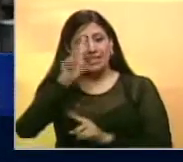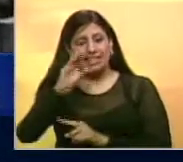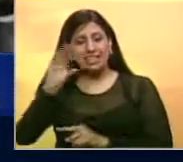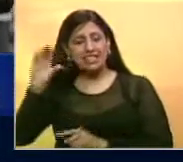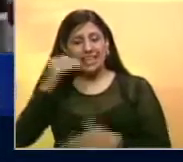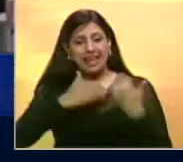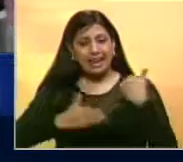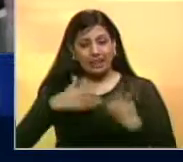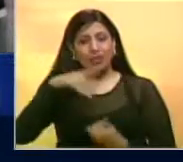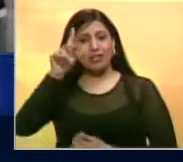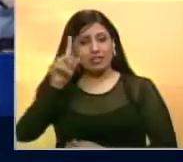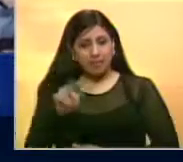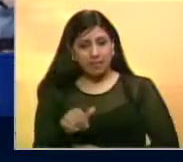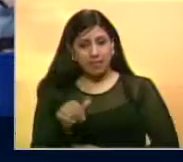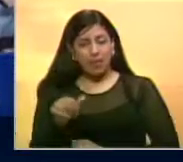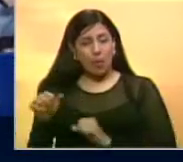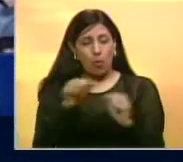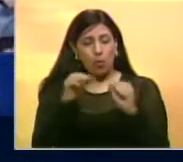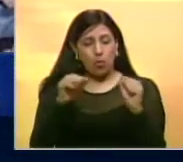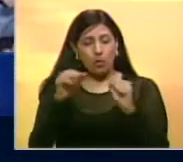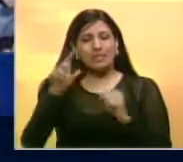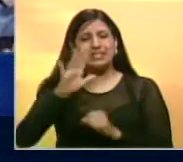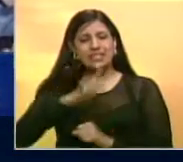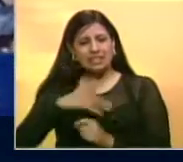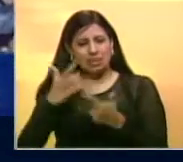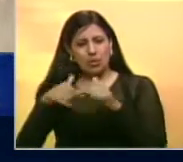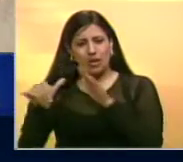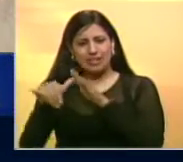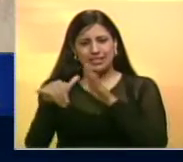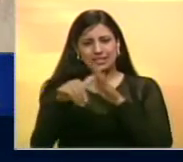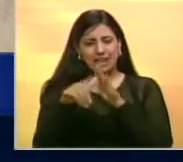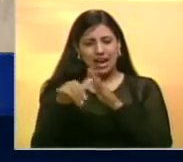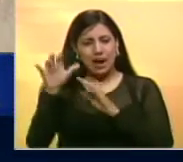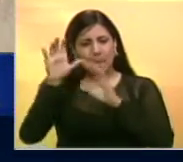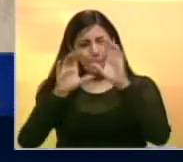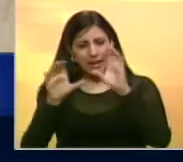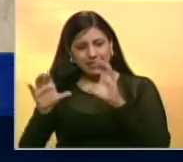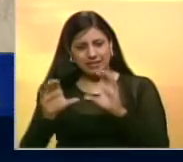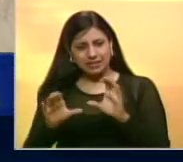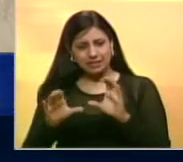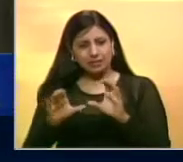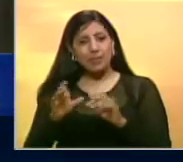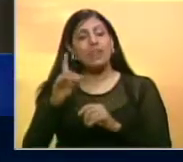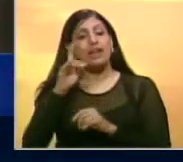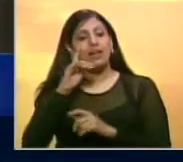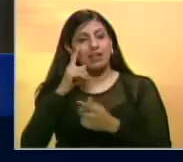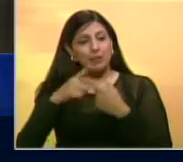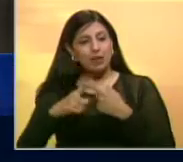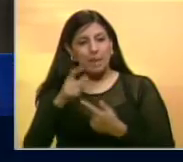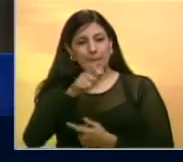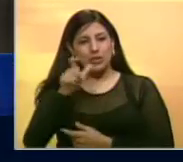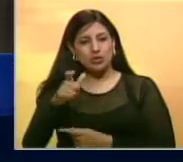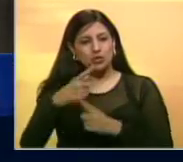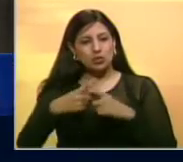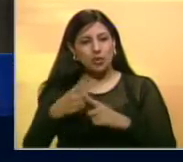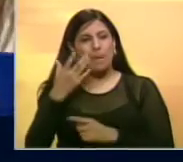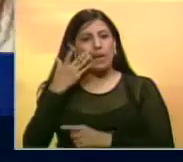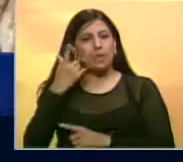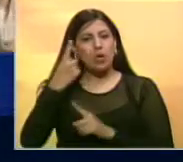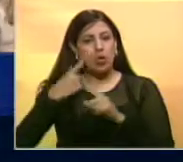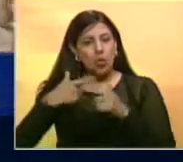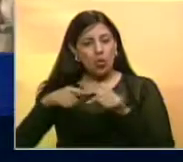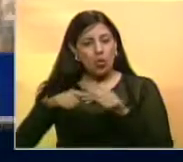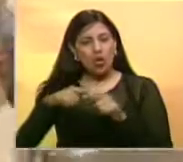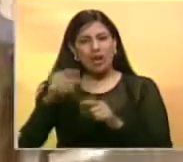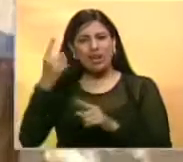encuentran lesionadas El fenómeno también pudo sentirse en sus vecinos Myanmar, Nepal y Bhutan La cifra de víctimas podría elevarse en la nación